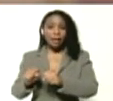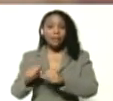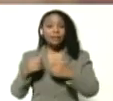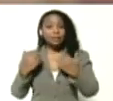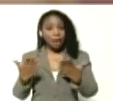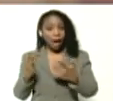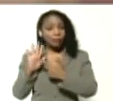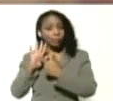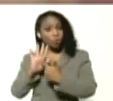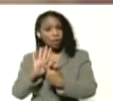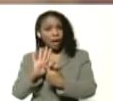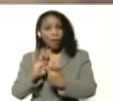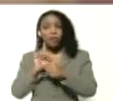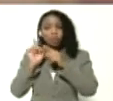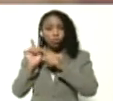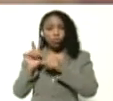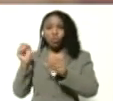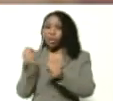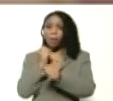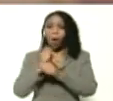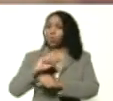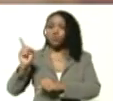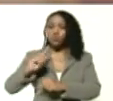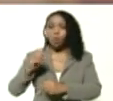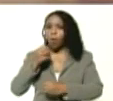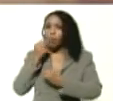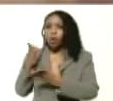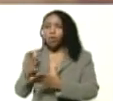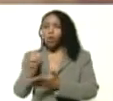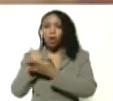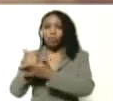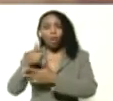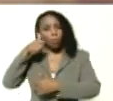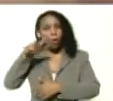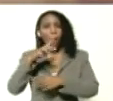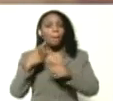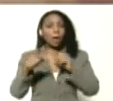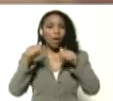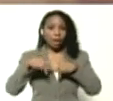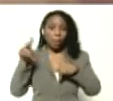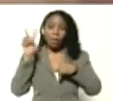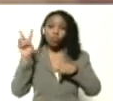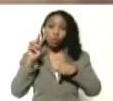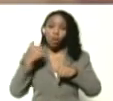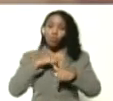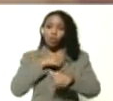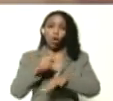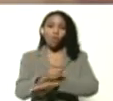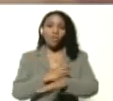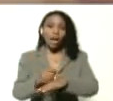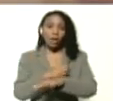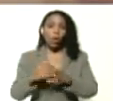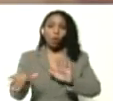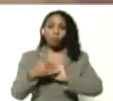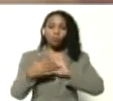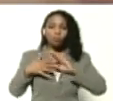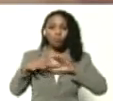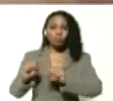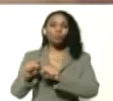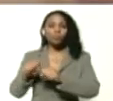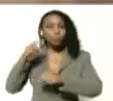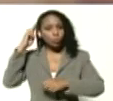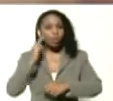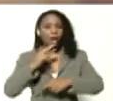demostrado que su gestión no es buena y no ayuda al pueblo. Pero en Venezuela, nuestro gobierno antiperialista, bolivariano y